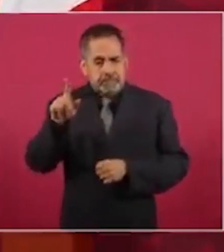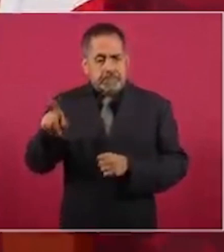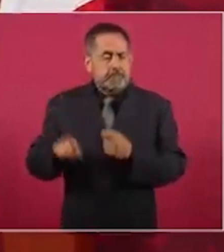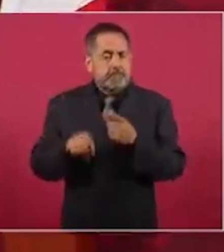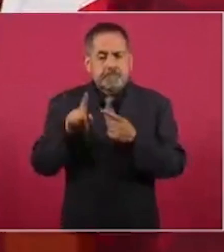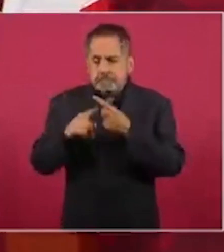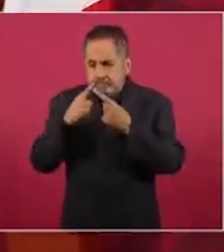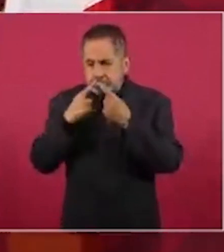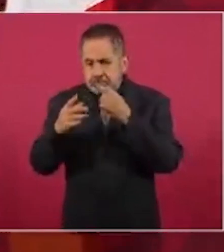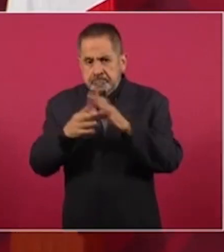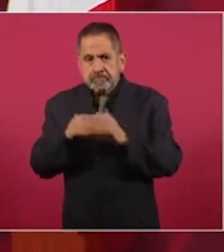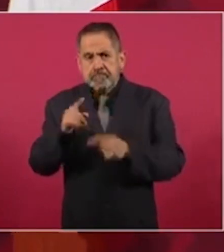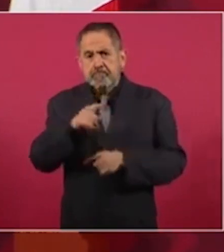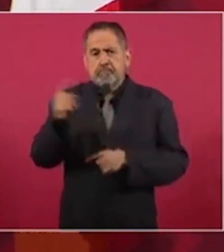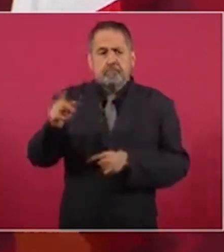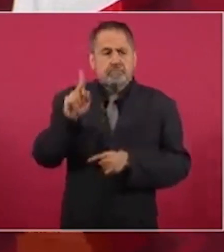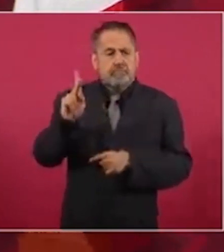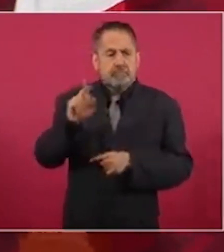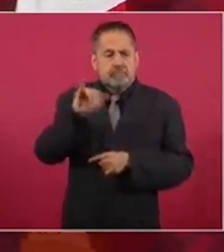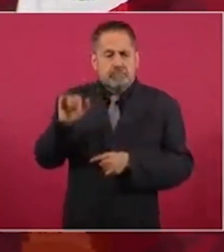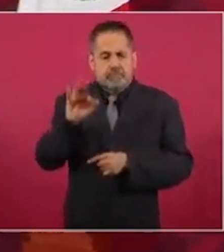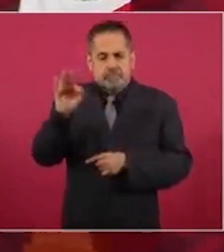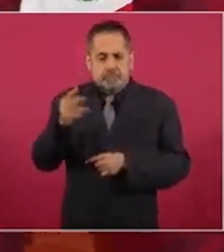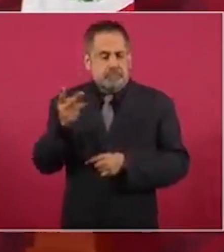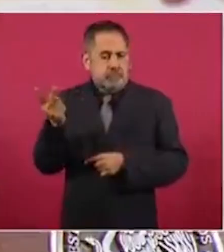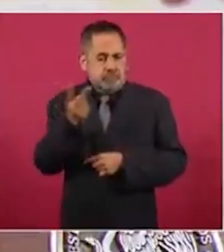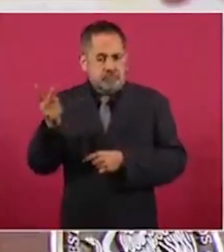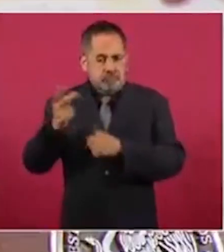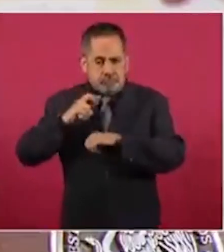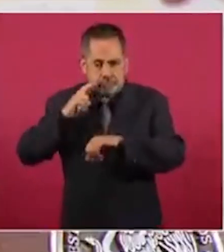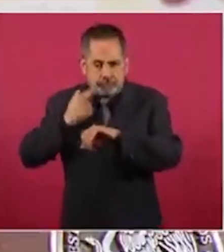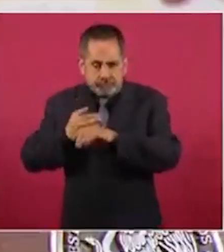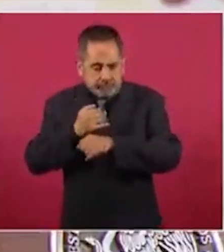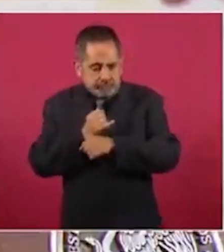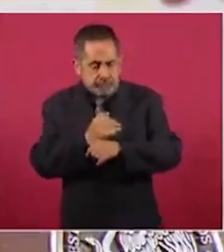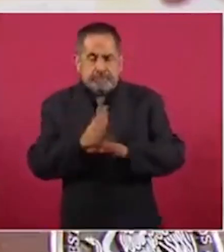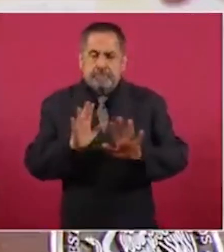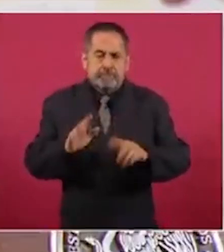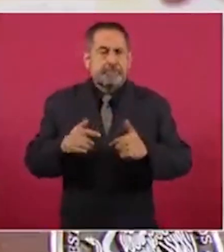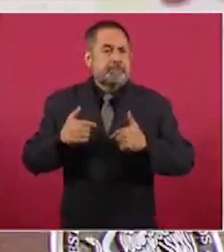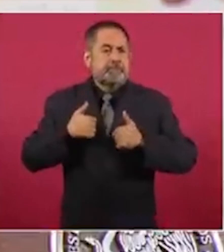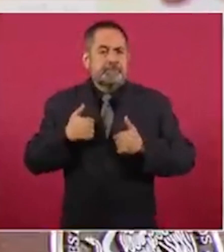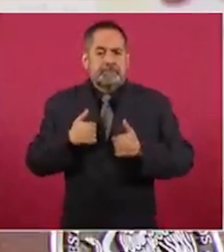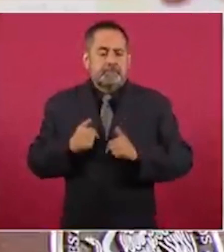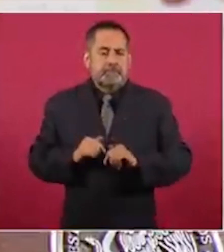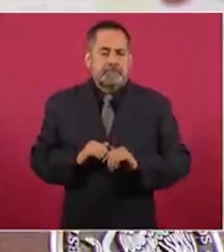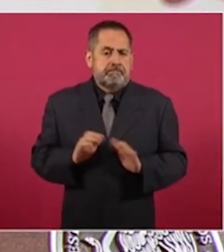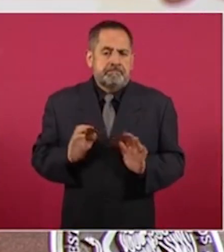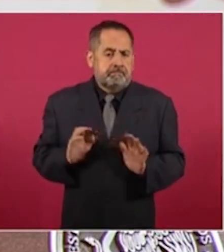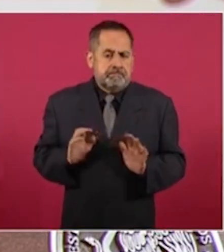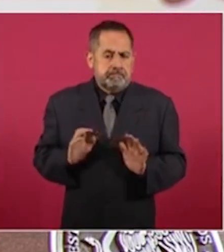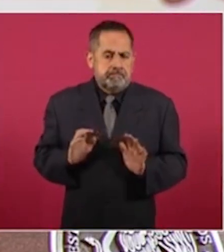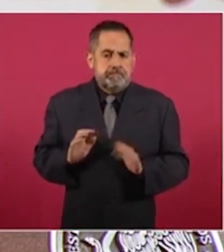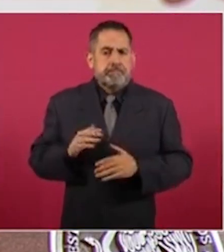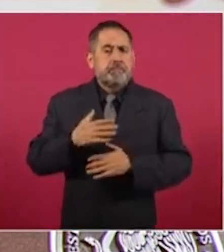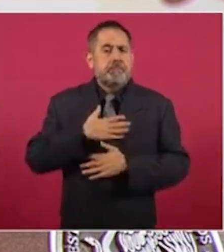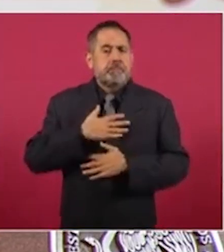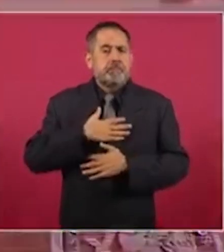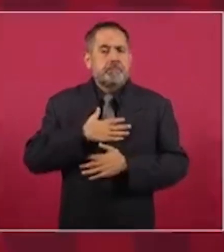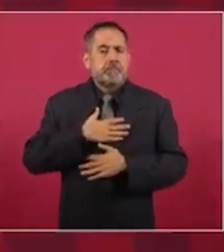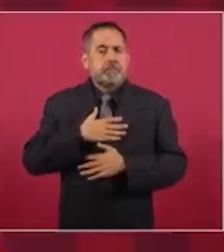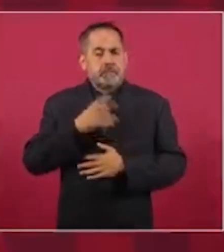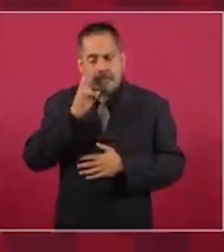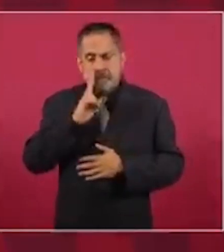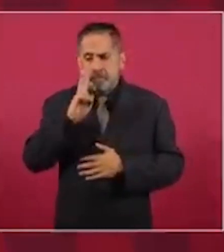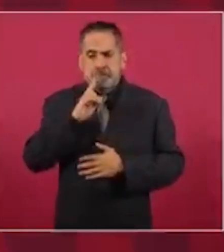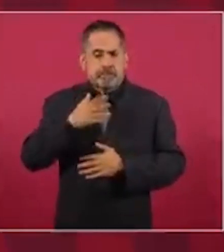Judicial, por lo que a nosotros corresponde, vamos